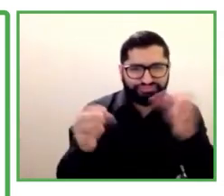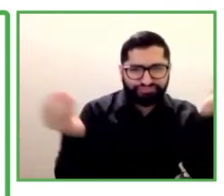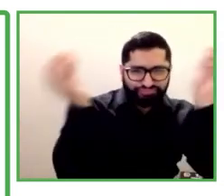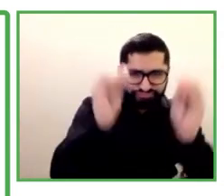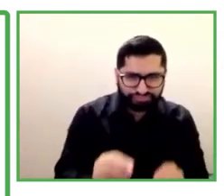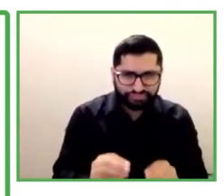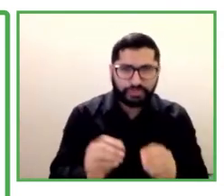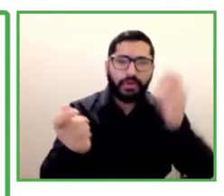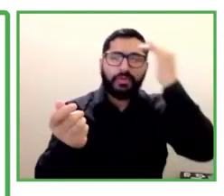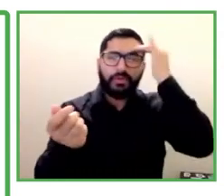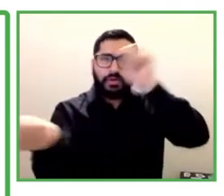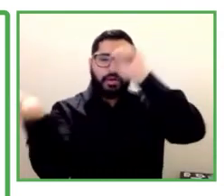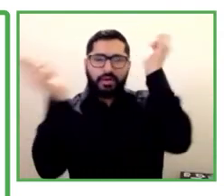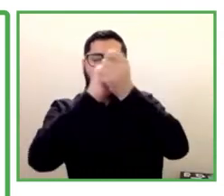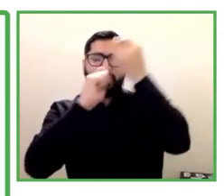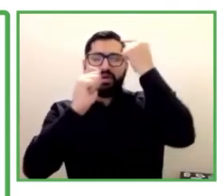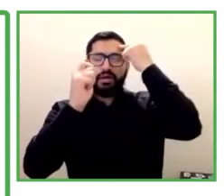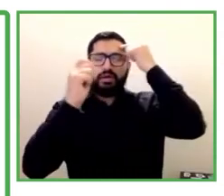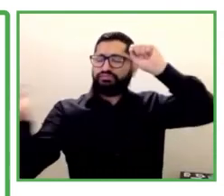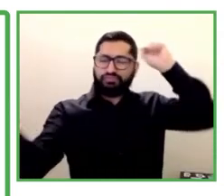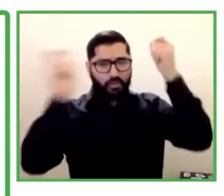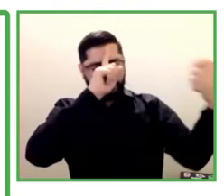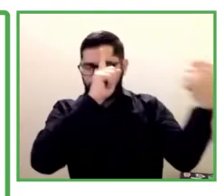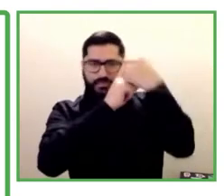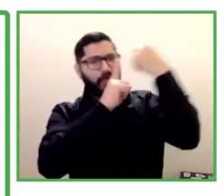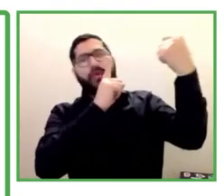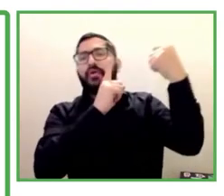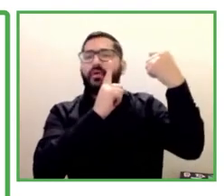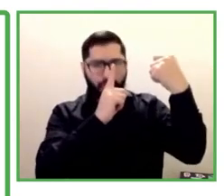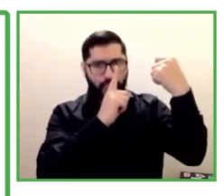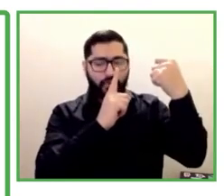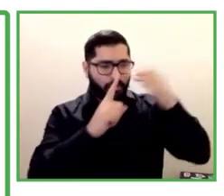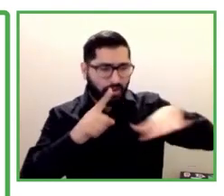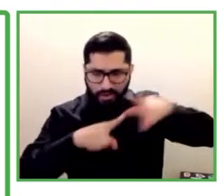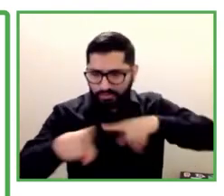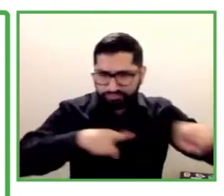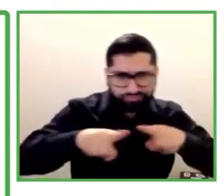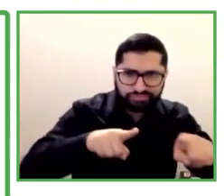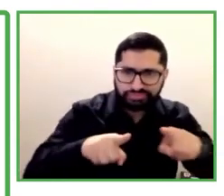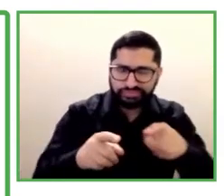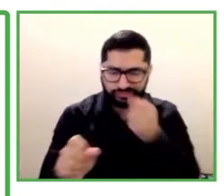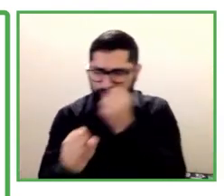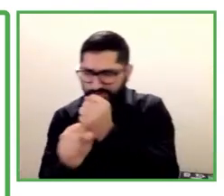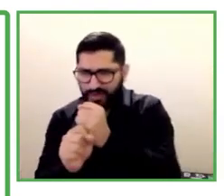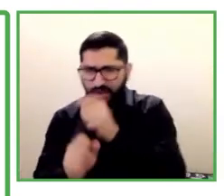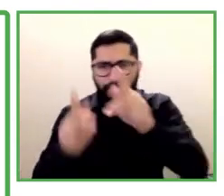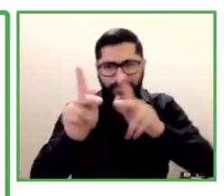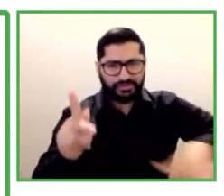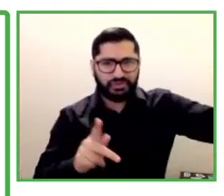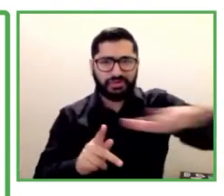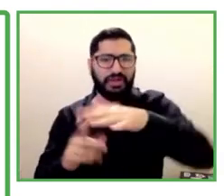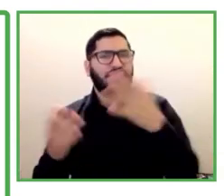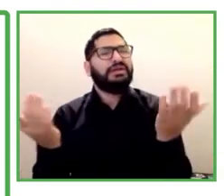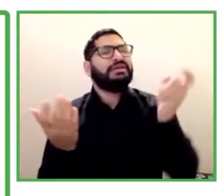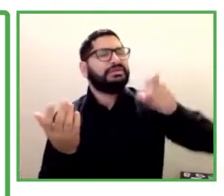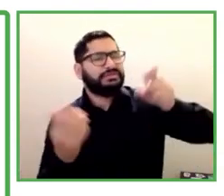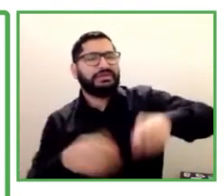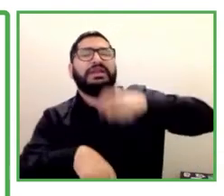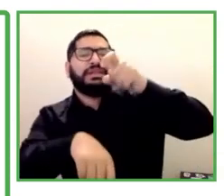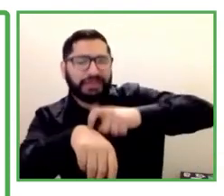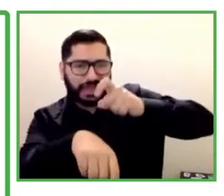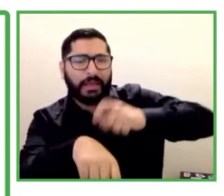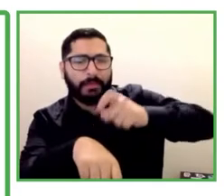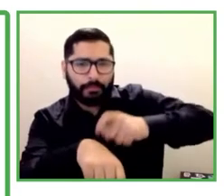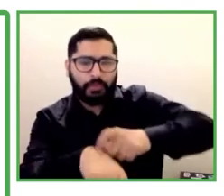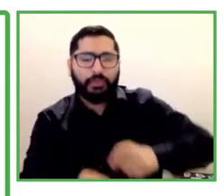empleo significativo para personas con discapacidades y reconociera los beneficios recíprocos de este trabajo para que las